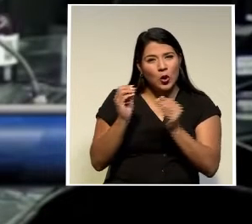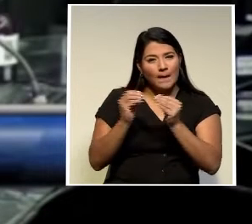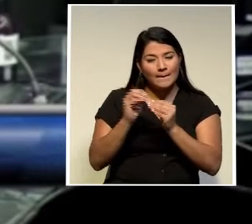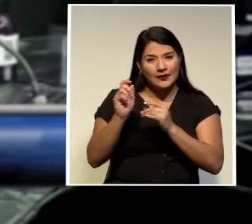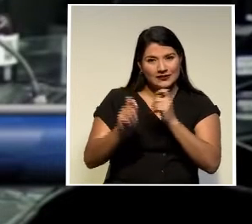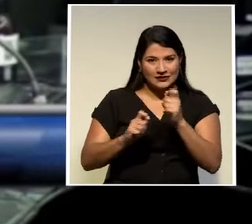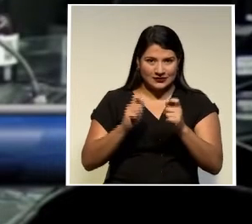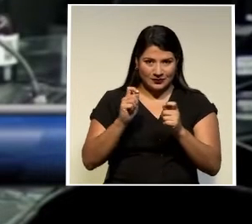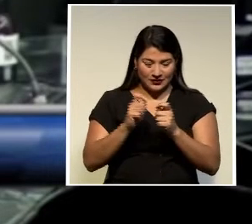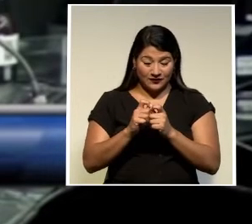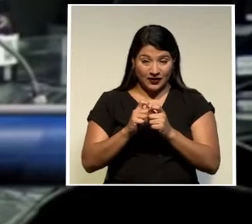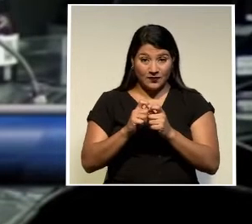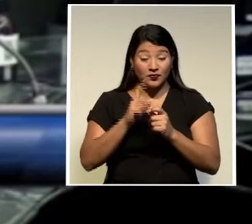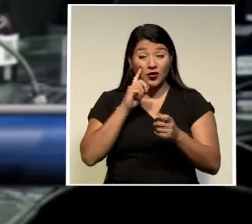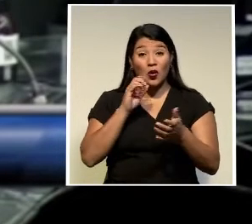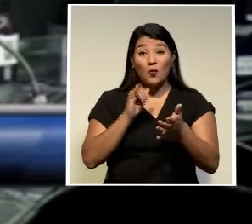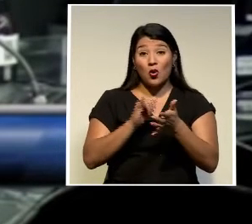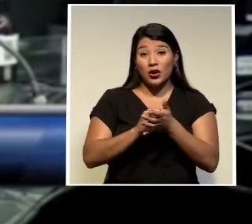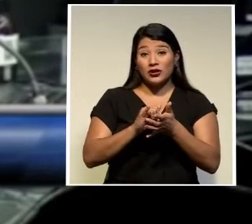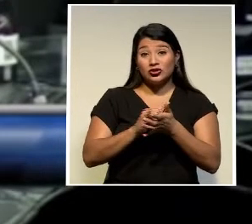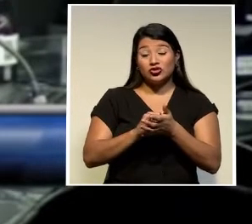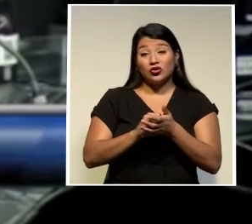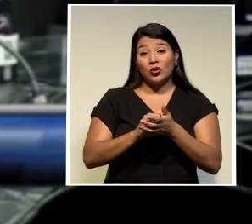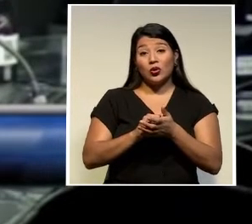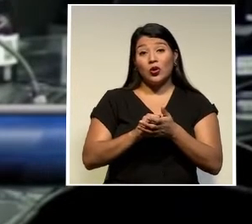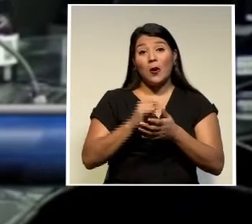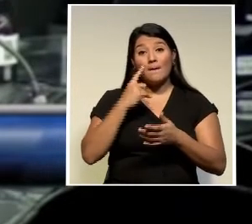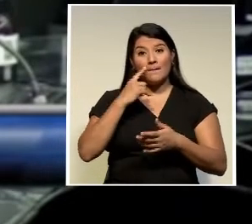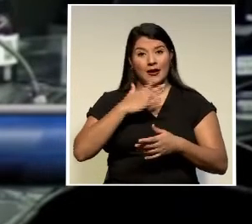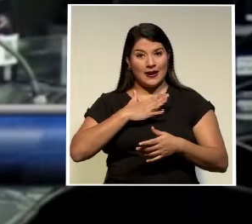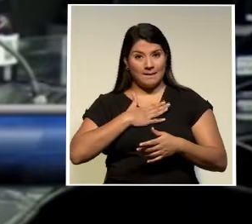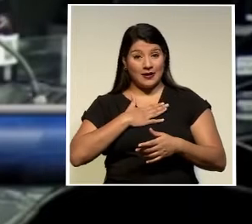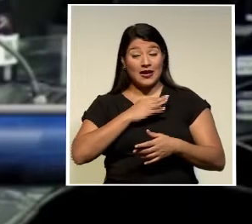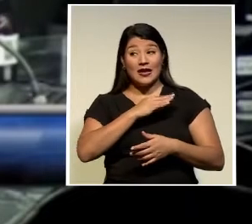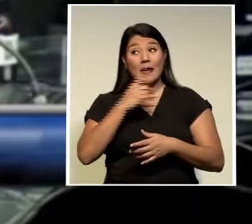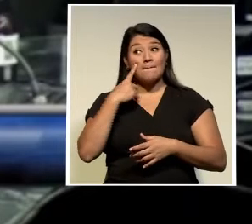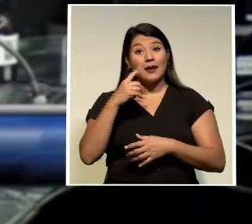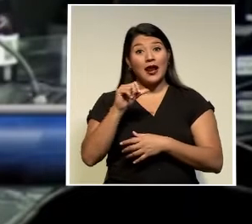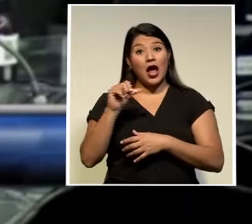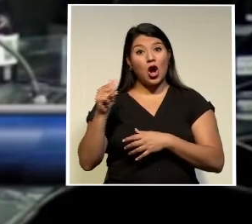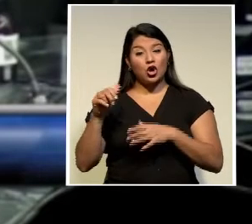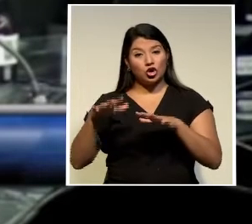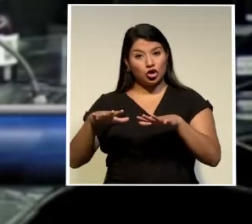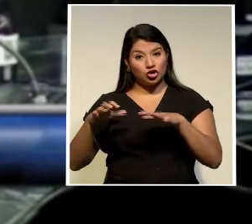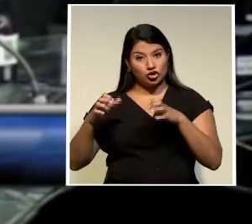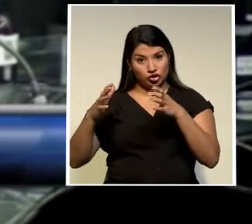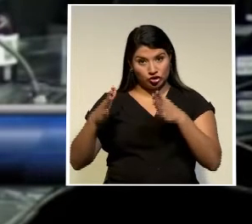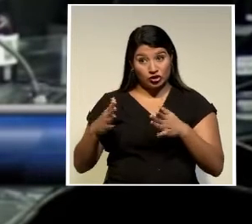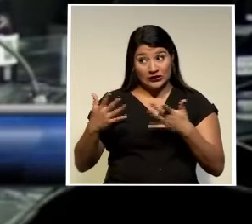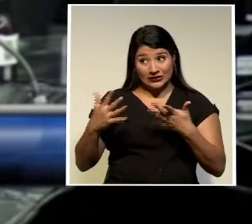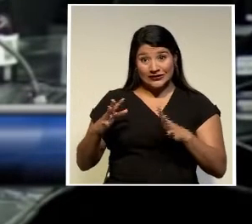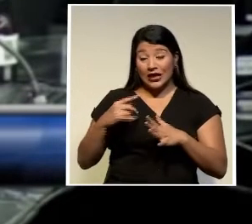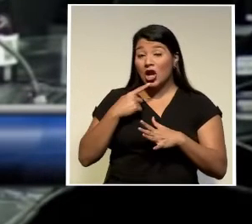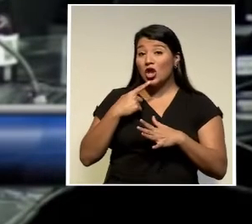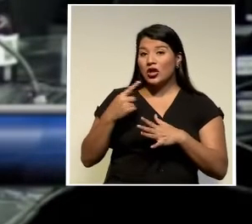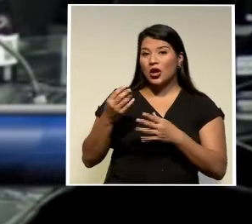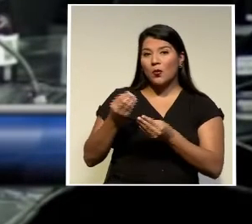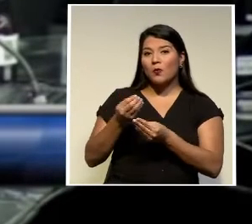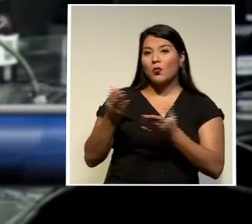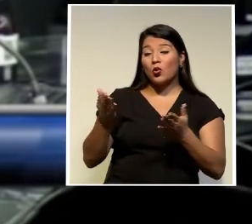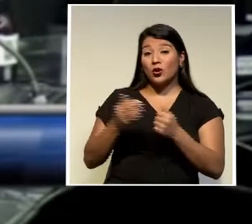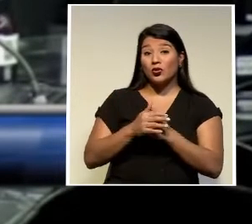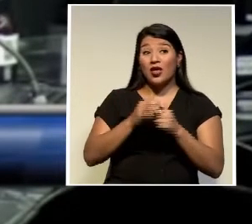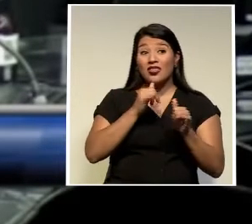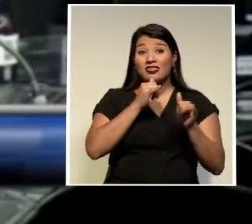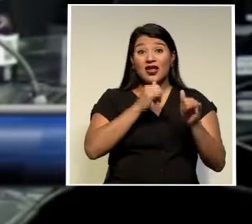en consecuencia para quien suscribe y para otros ciudadanos que así lo han expresado públicamente la denuncia que ha